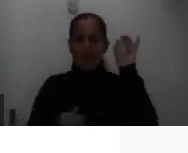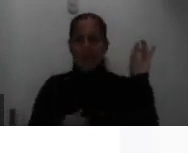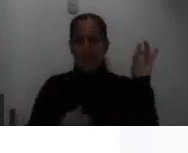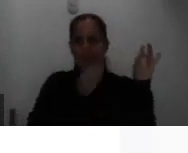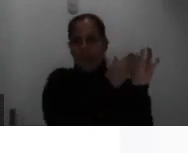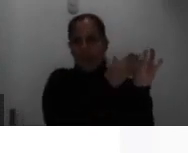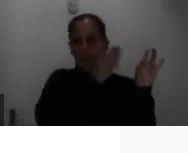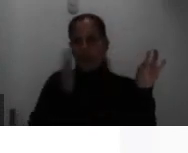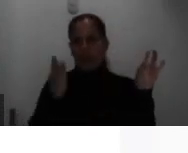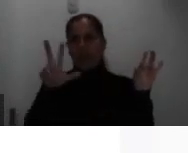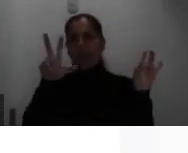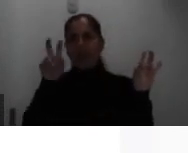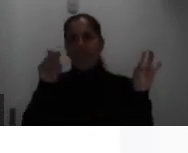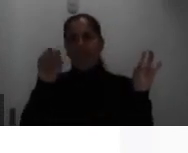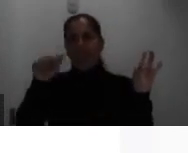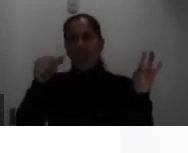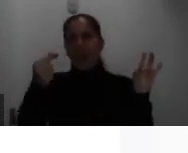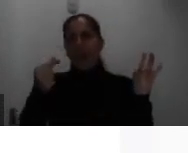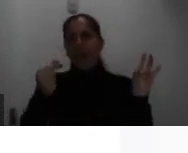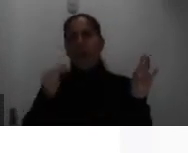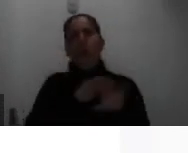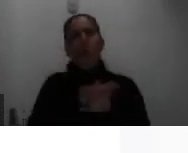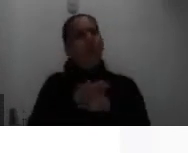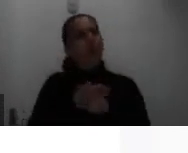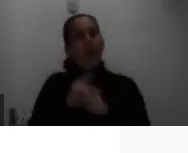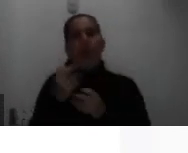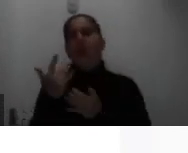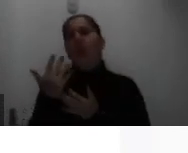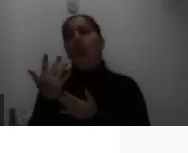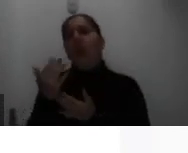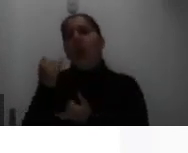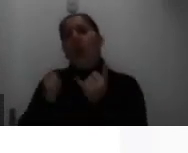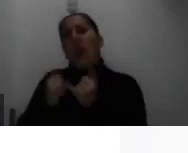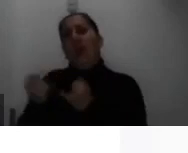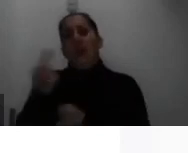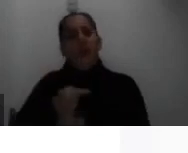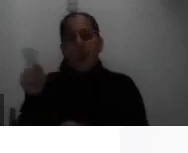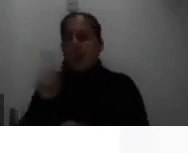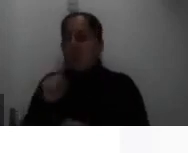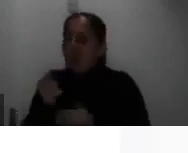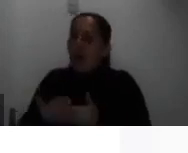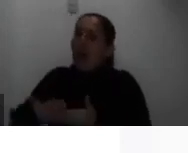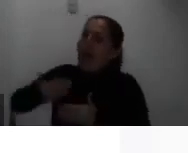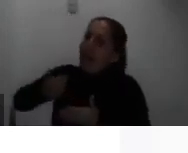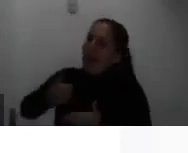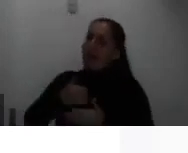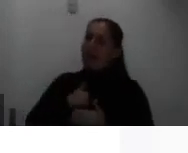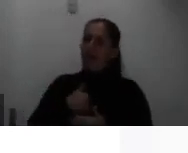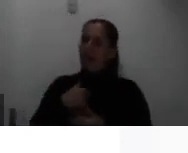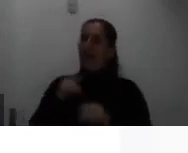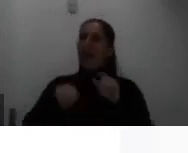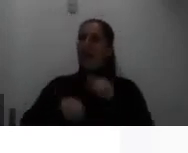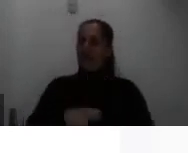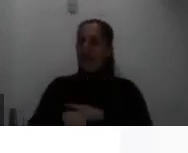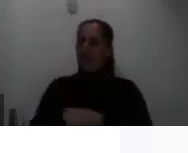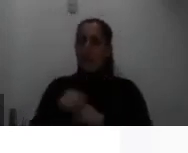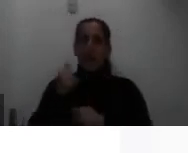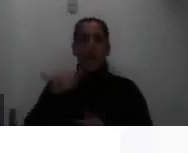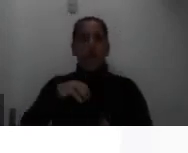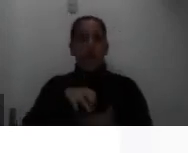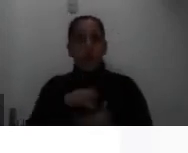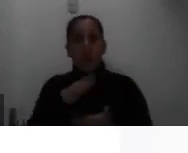agosto no esperen el último día si tienen dudas consulten con trabajo social no olviden ningún